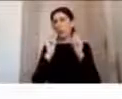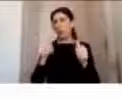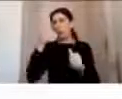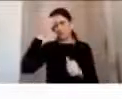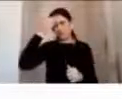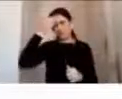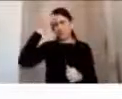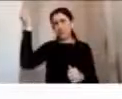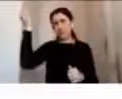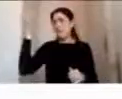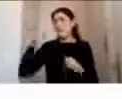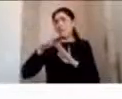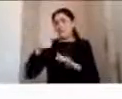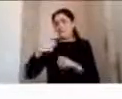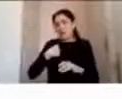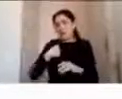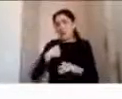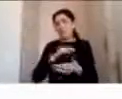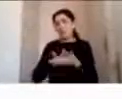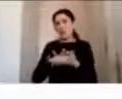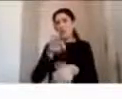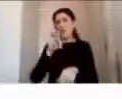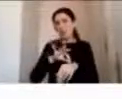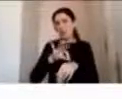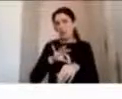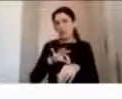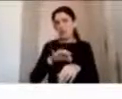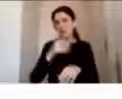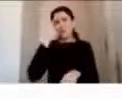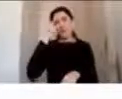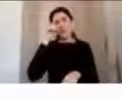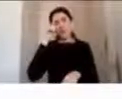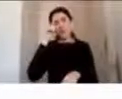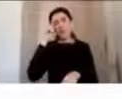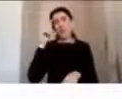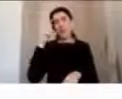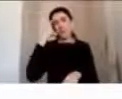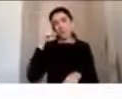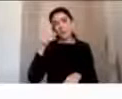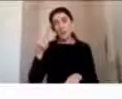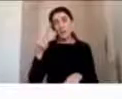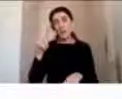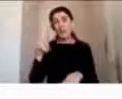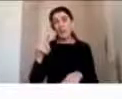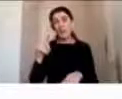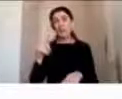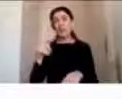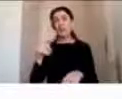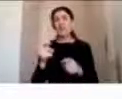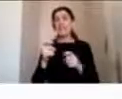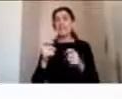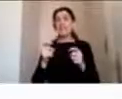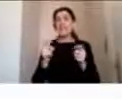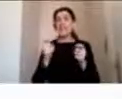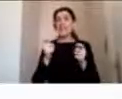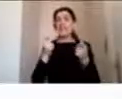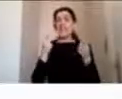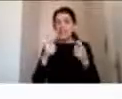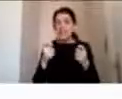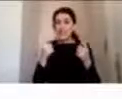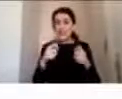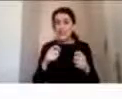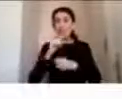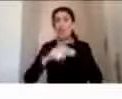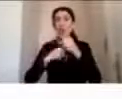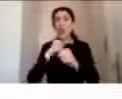tema como médico, pero el costo, el costo de los tratamientos, el costo de los años de vida perdidos por